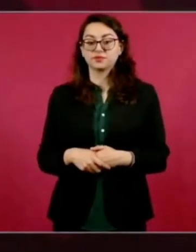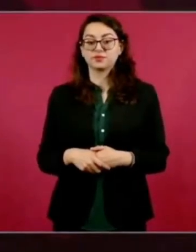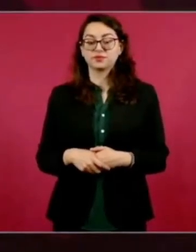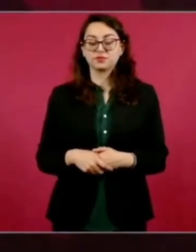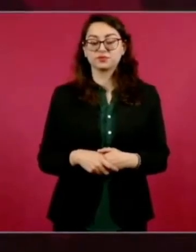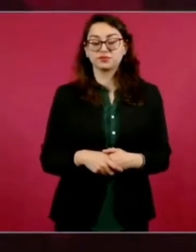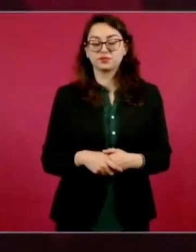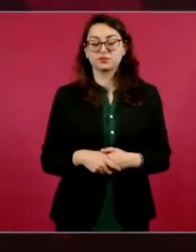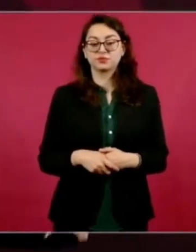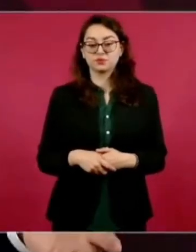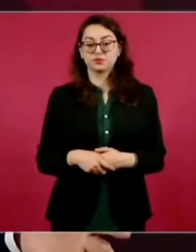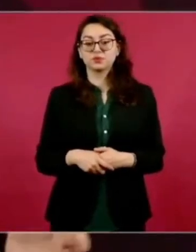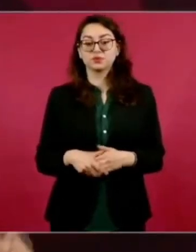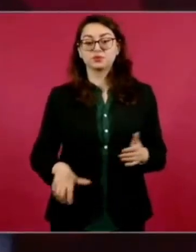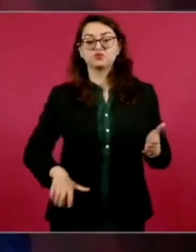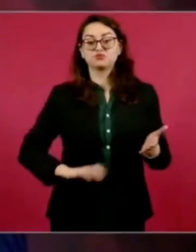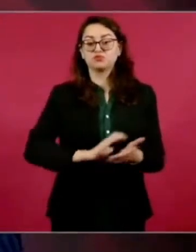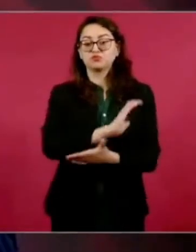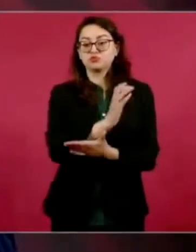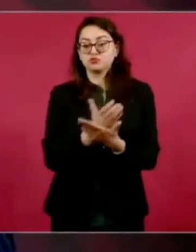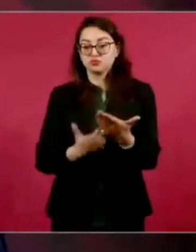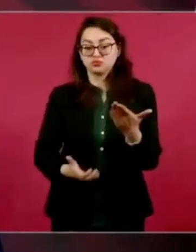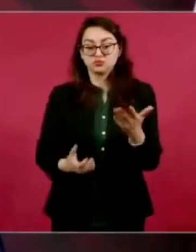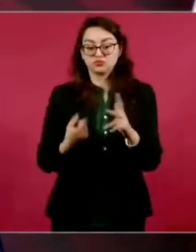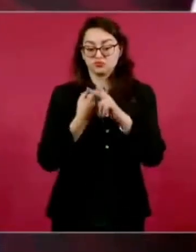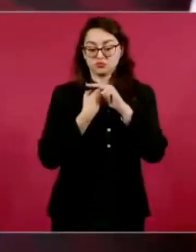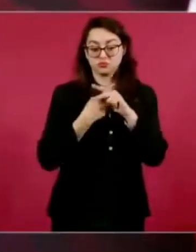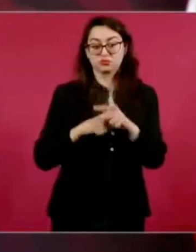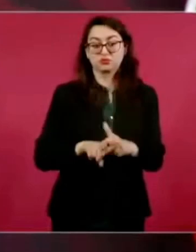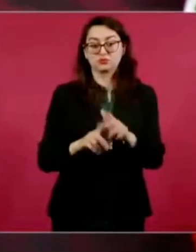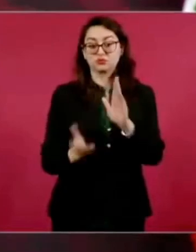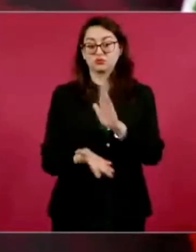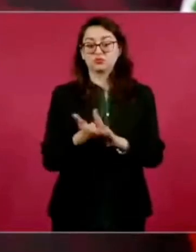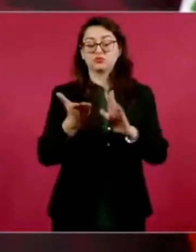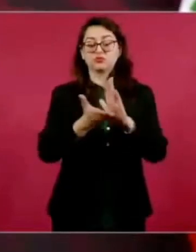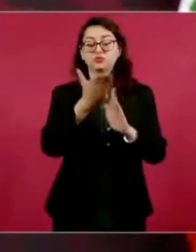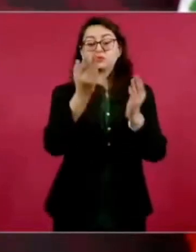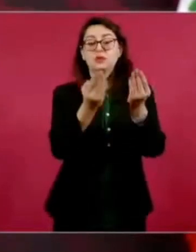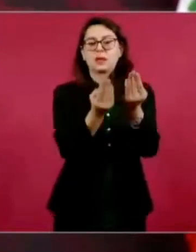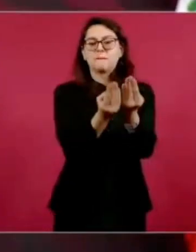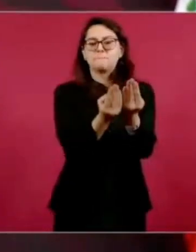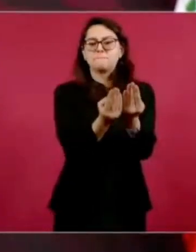contratos y empiezan a construir la barda